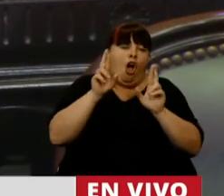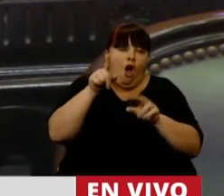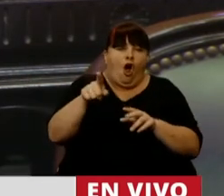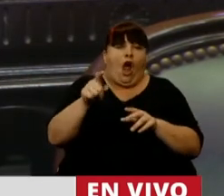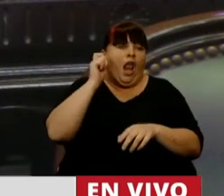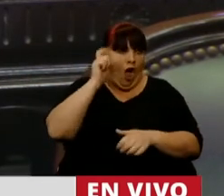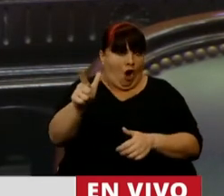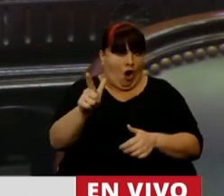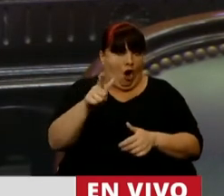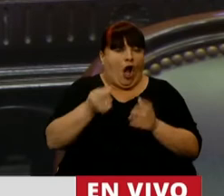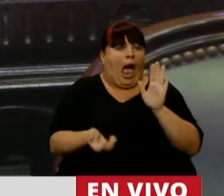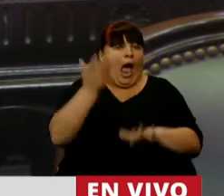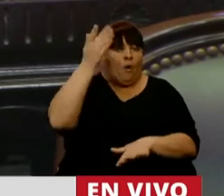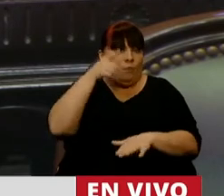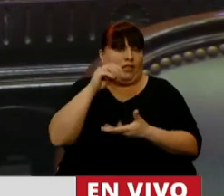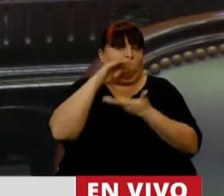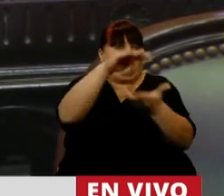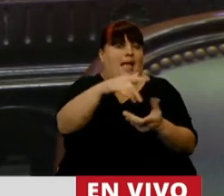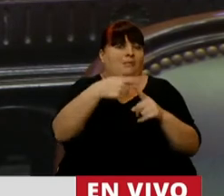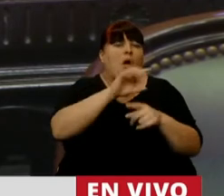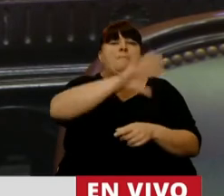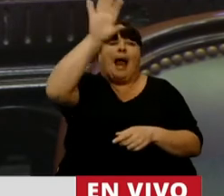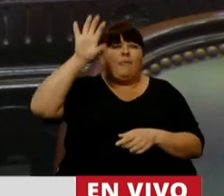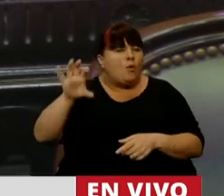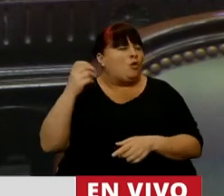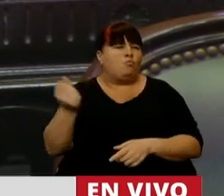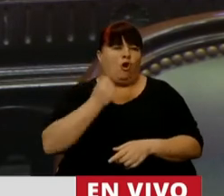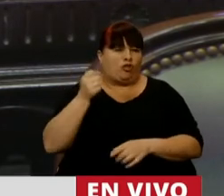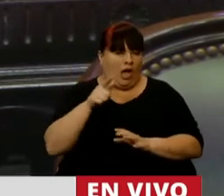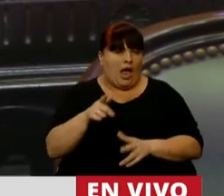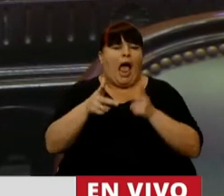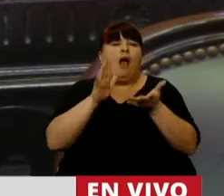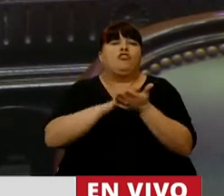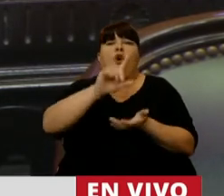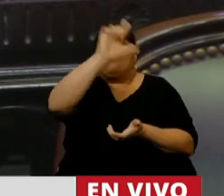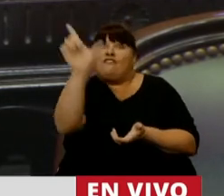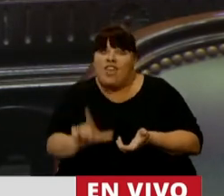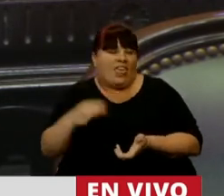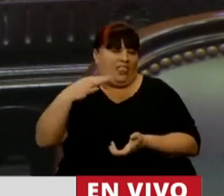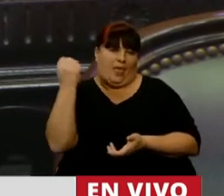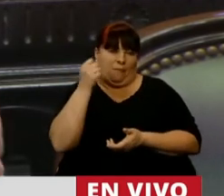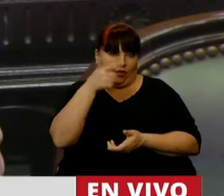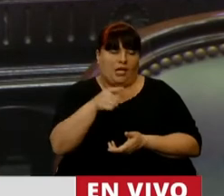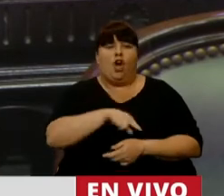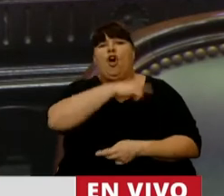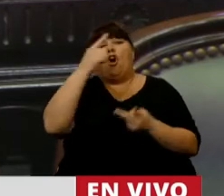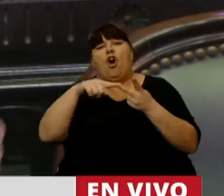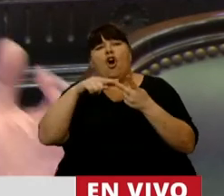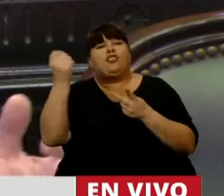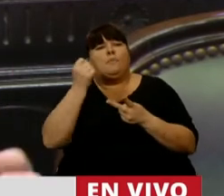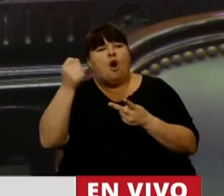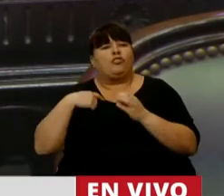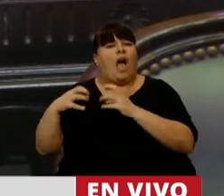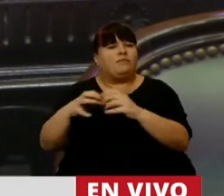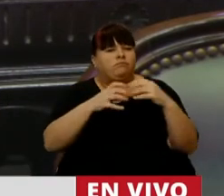se logre, este aumento de partida, porque para el interior es muy importante, si hablamos de federalismo. Otro de los puntos importantes que